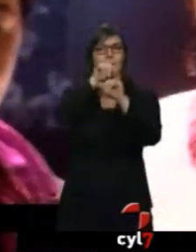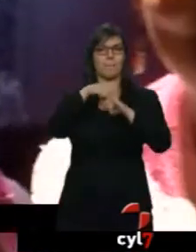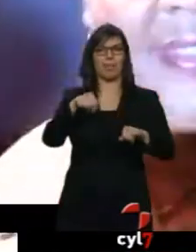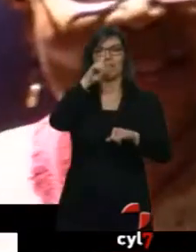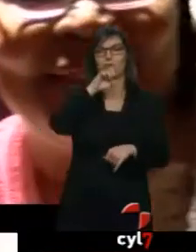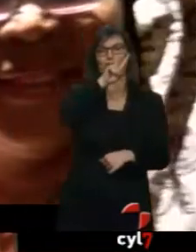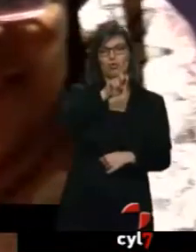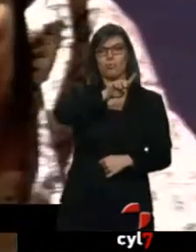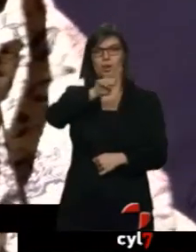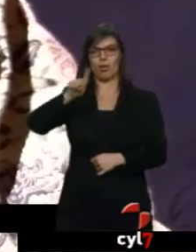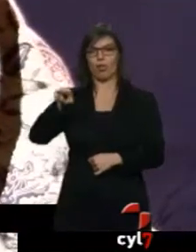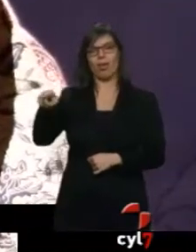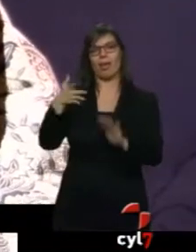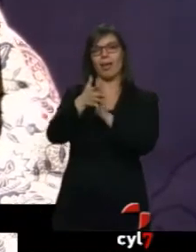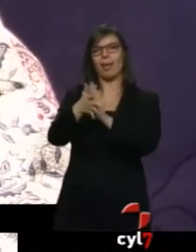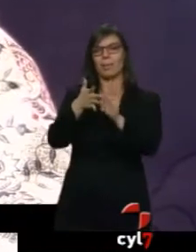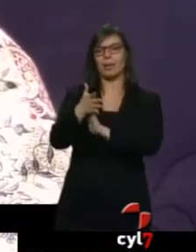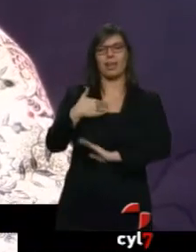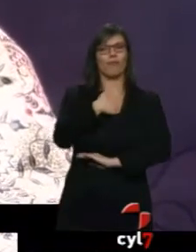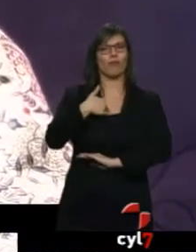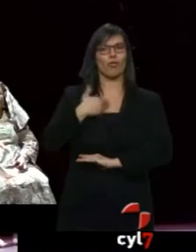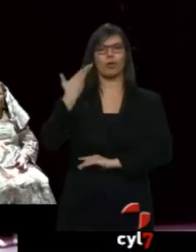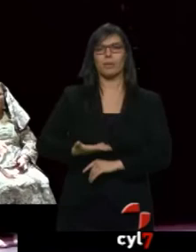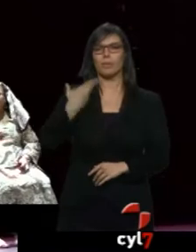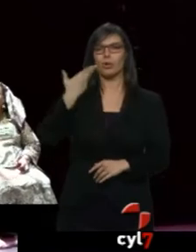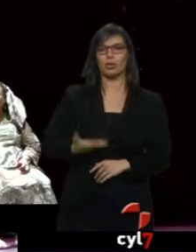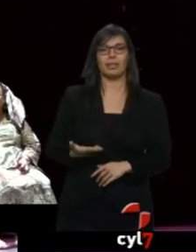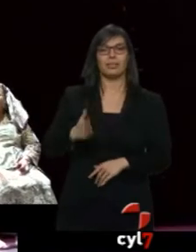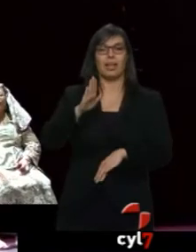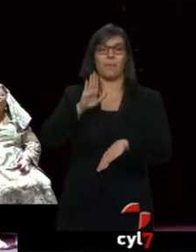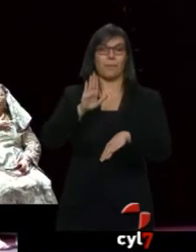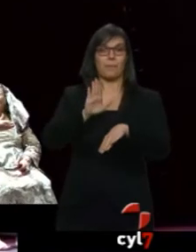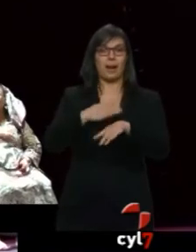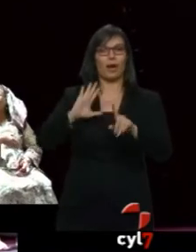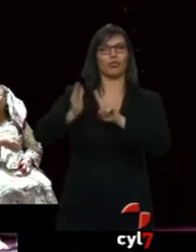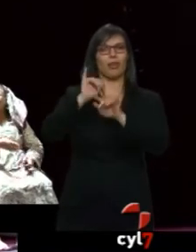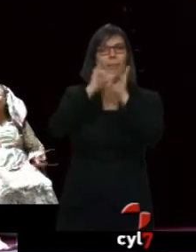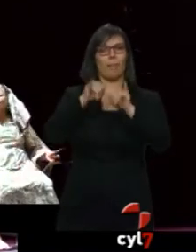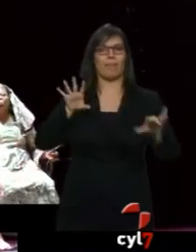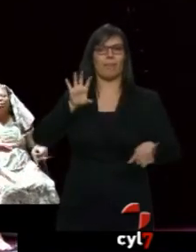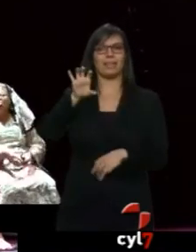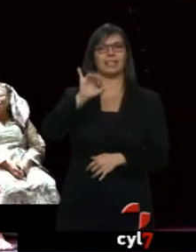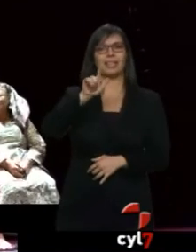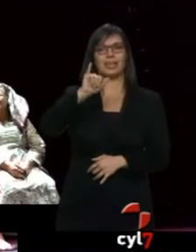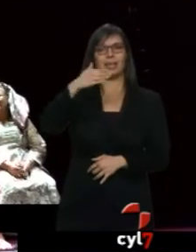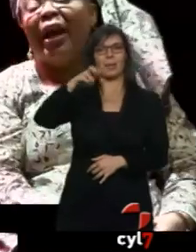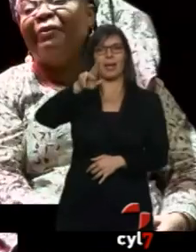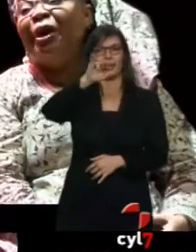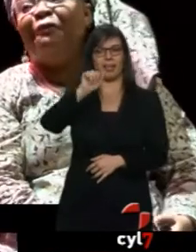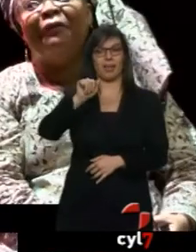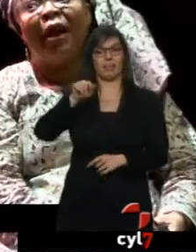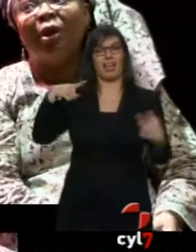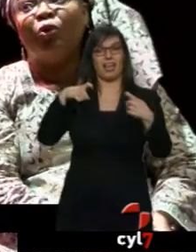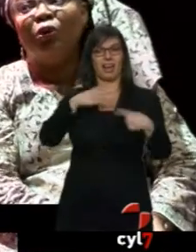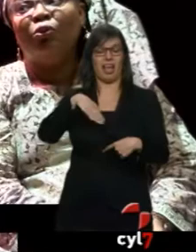desempeñaron las mujeres... ...para conseguir la paz en la guerra civil de Liberia. Tomando ese ejemplo, ha pedido que se reconozcan los